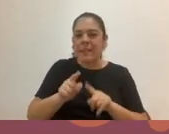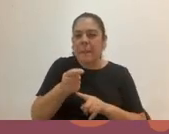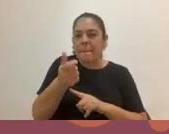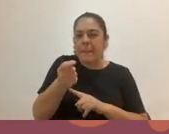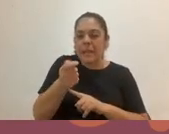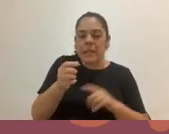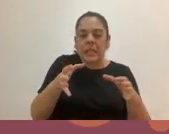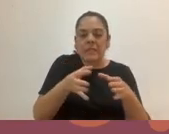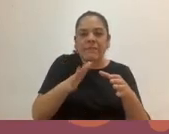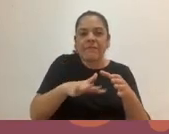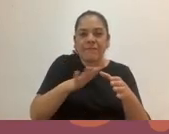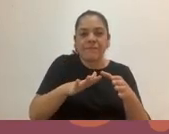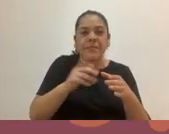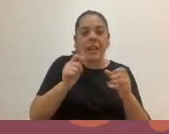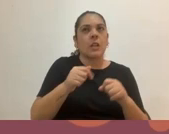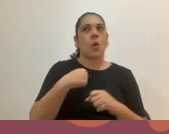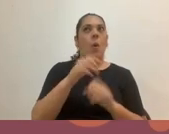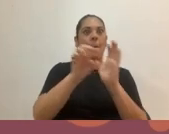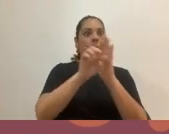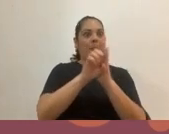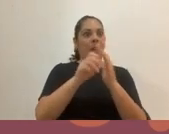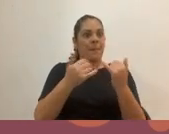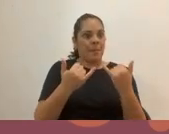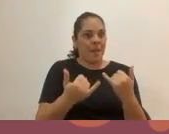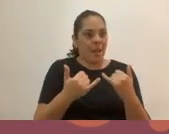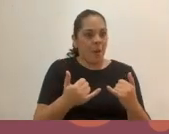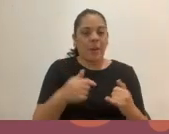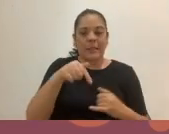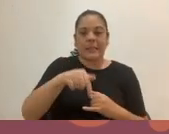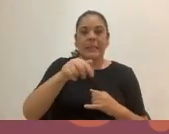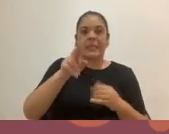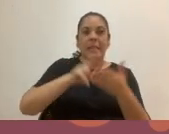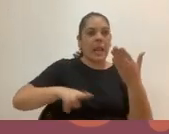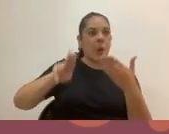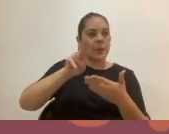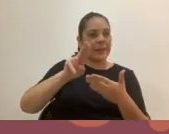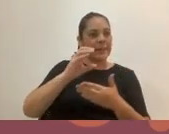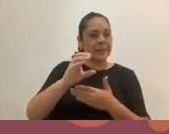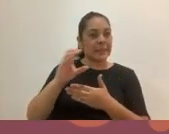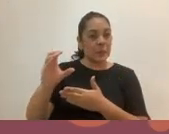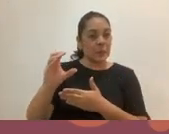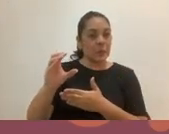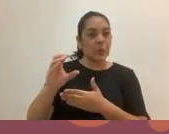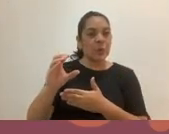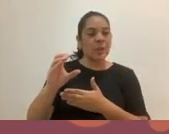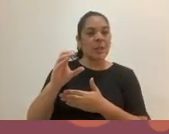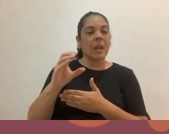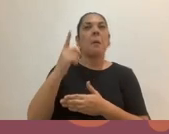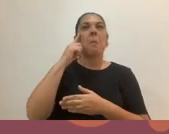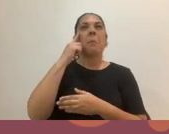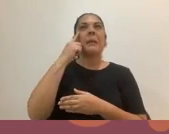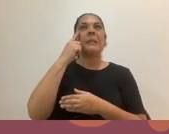Por ejemplo, ahorita me surge, ya que estamos en la Universidad Castro Carazo, pensemos en las carreras